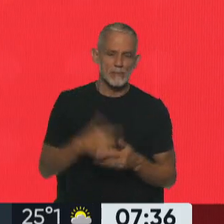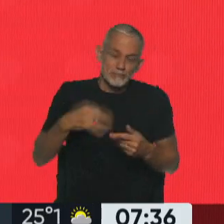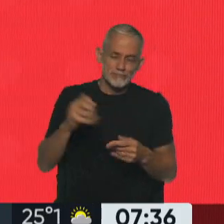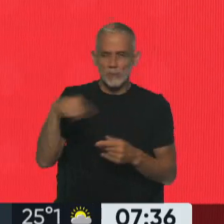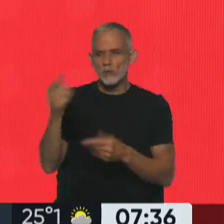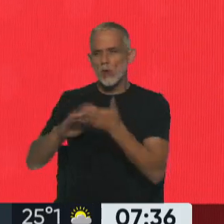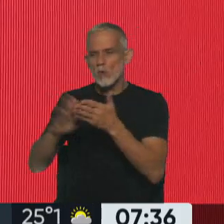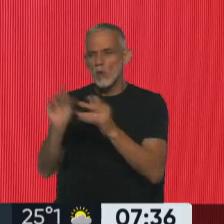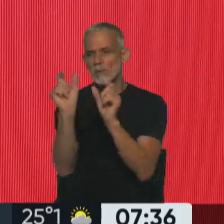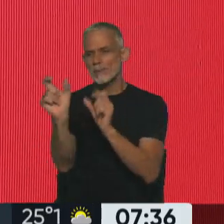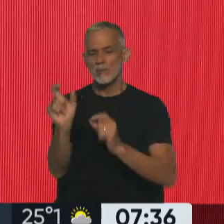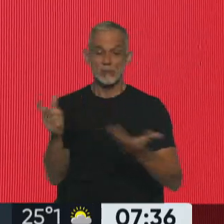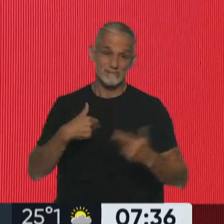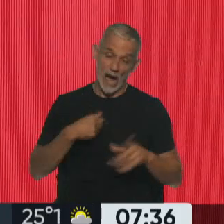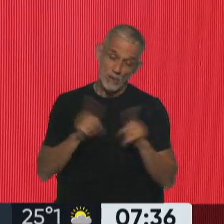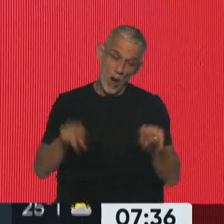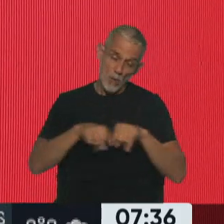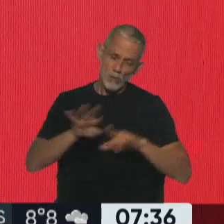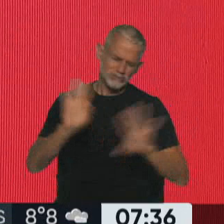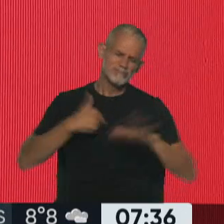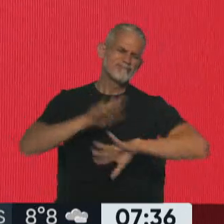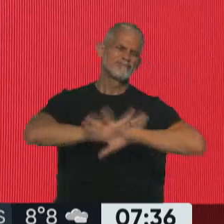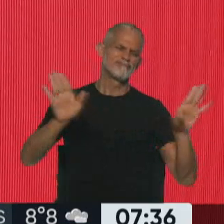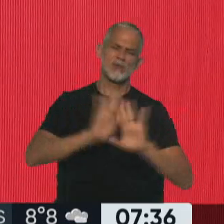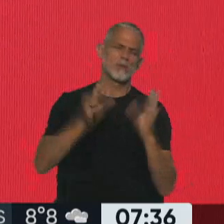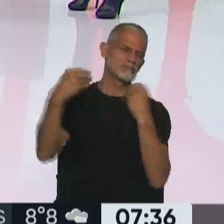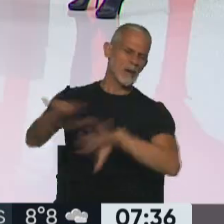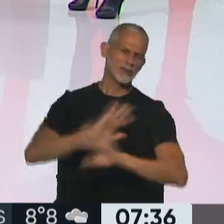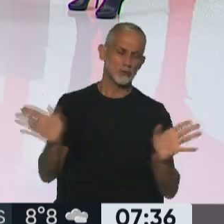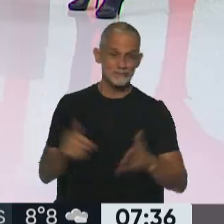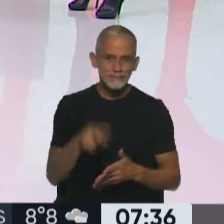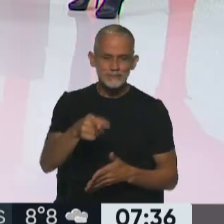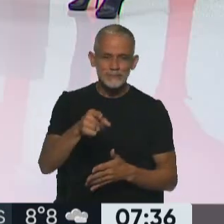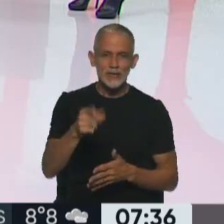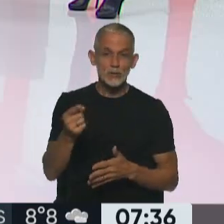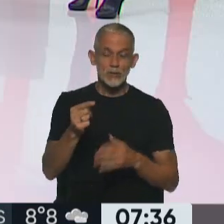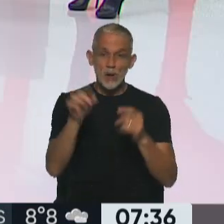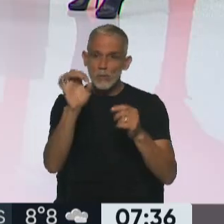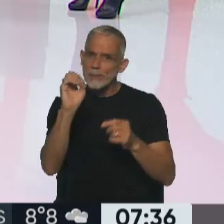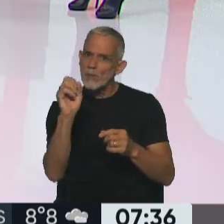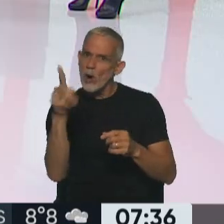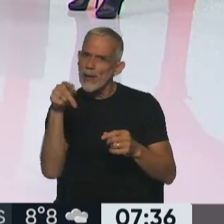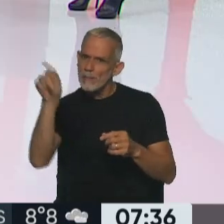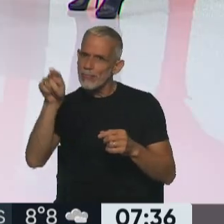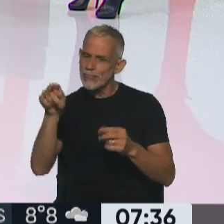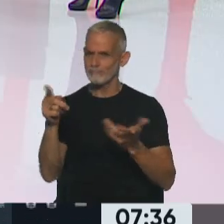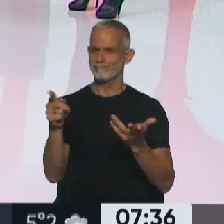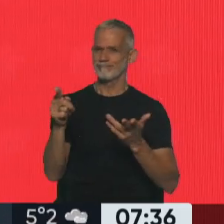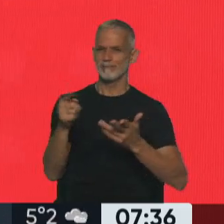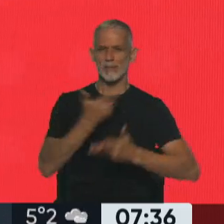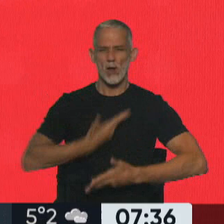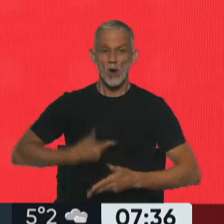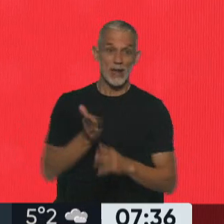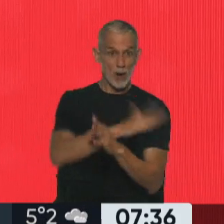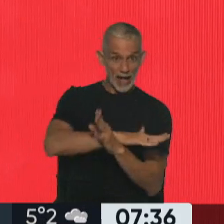otro nombre de usuario. A mí me pasa todo el tiempo, por eso decidí no tener... Pero es muy importante que son estas cuentas verificadas. Todas las cuentas del gobierno